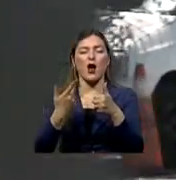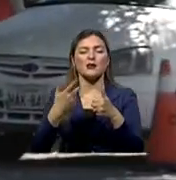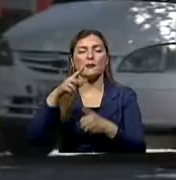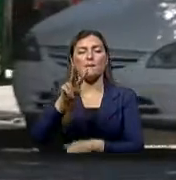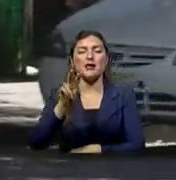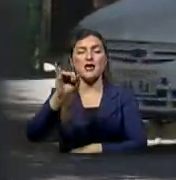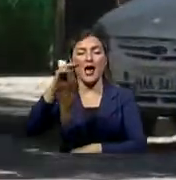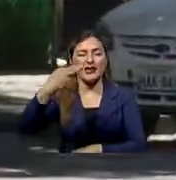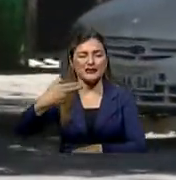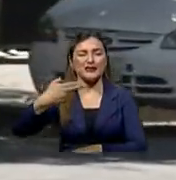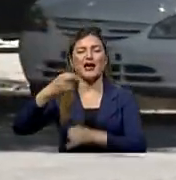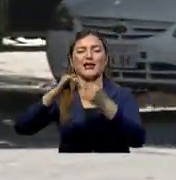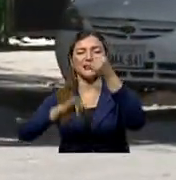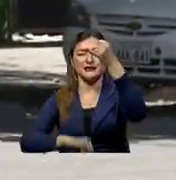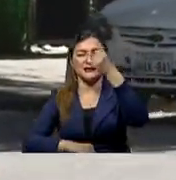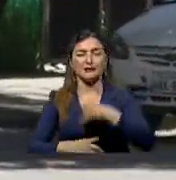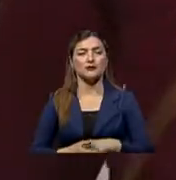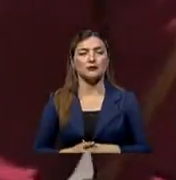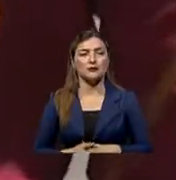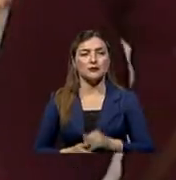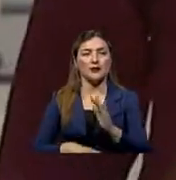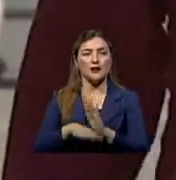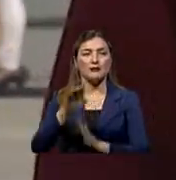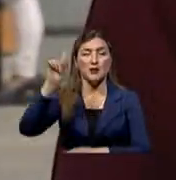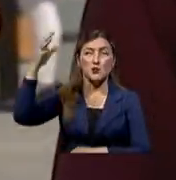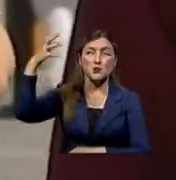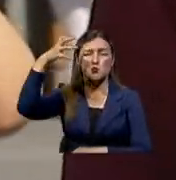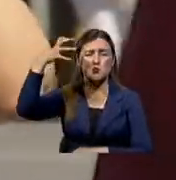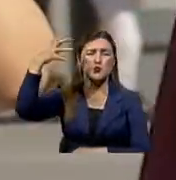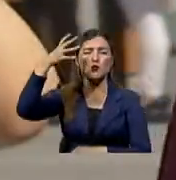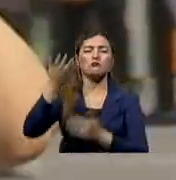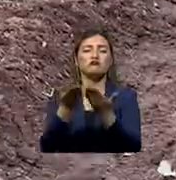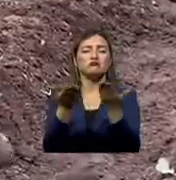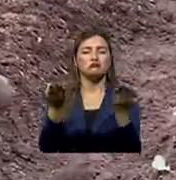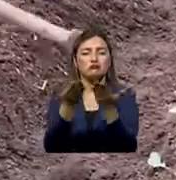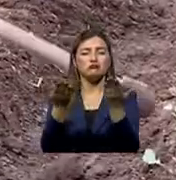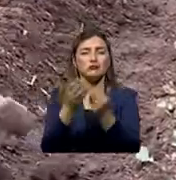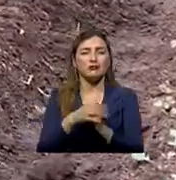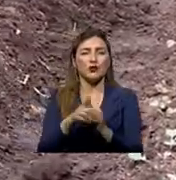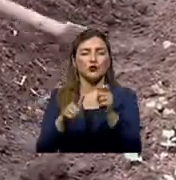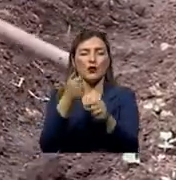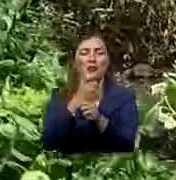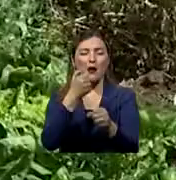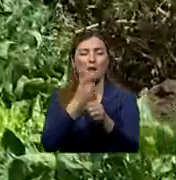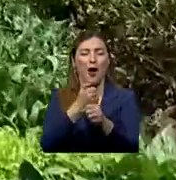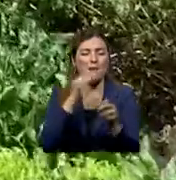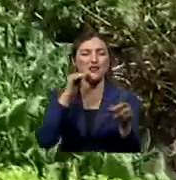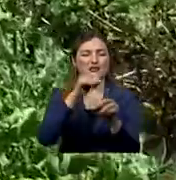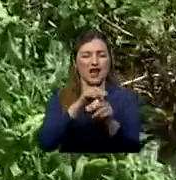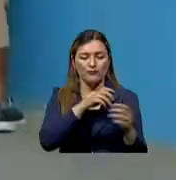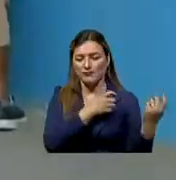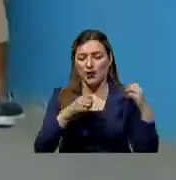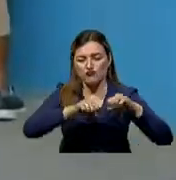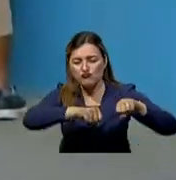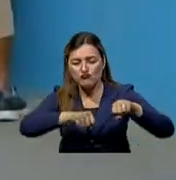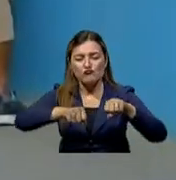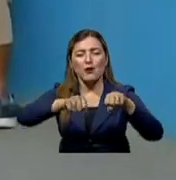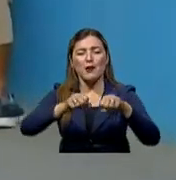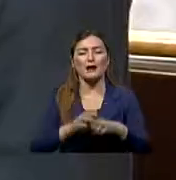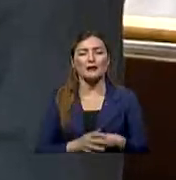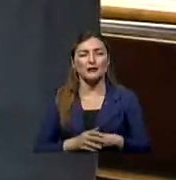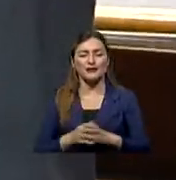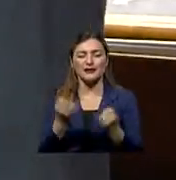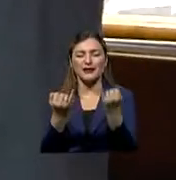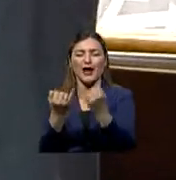que las profesiones más expuestas a la radiación UV son los mensajeros, jardineros, campesinos, pescadores,